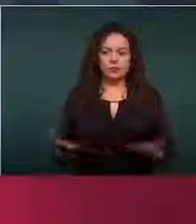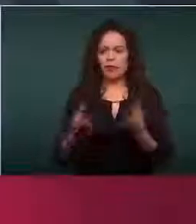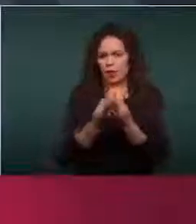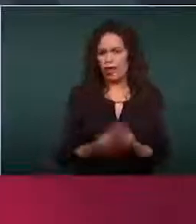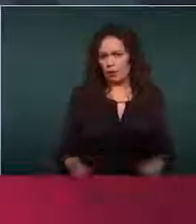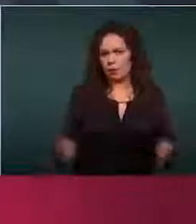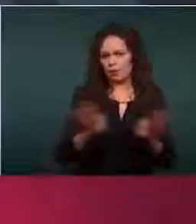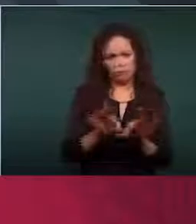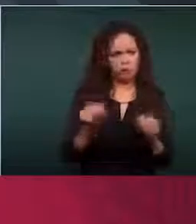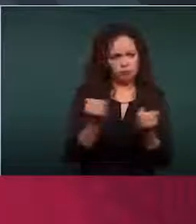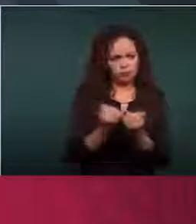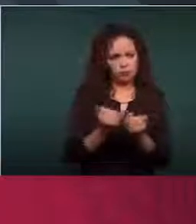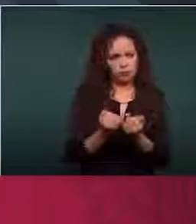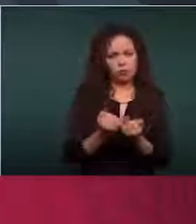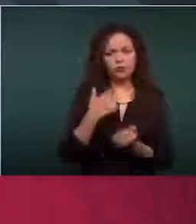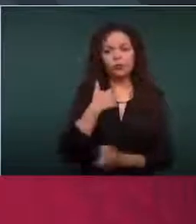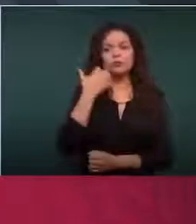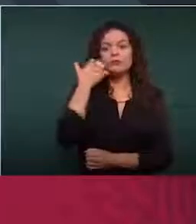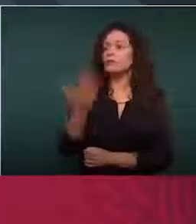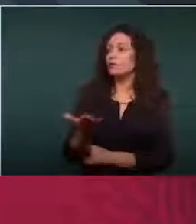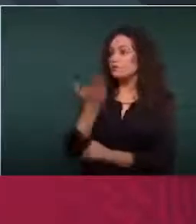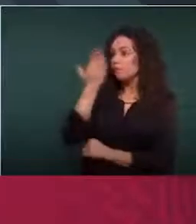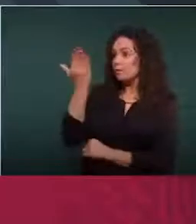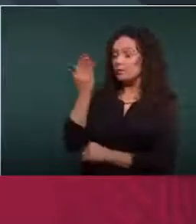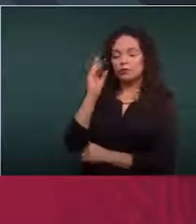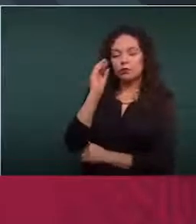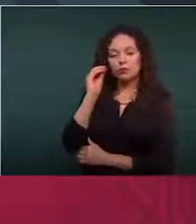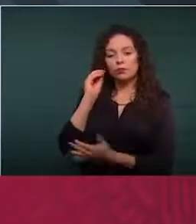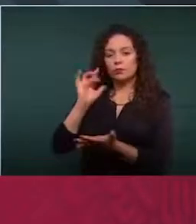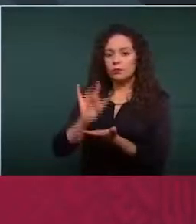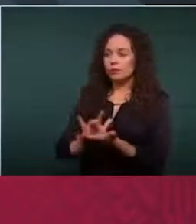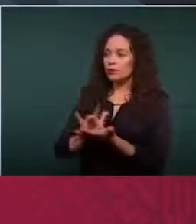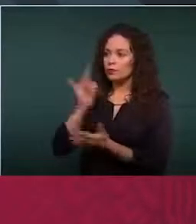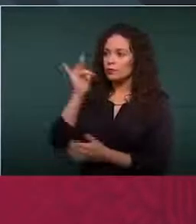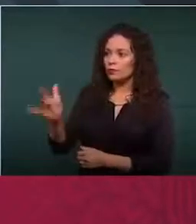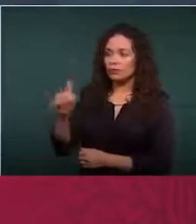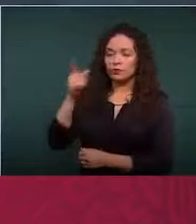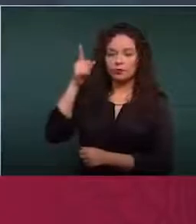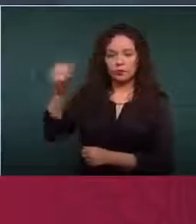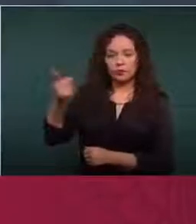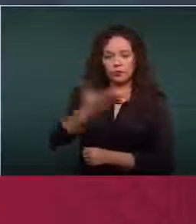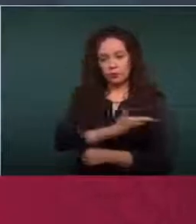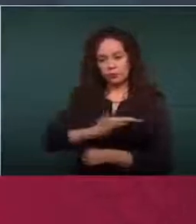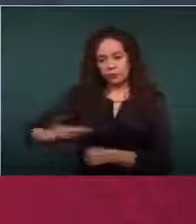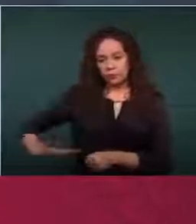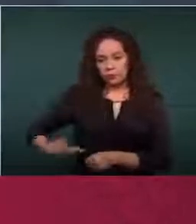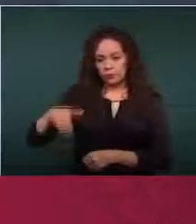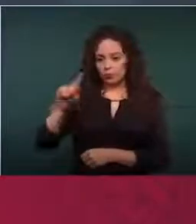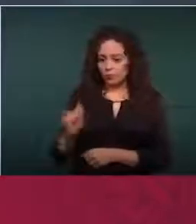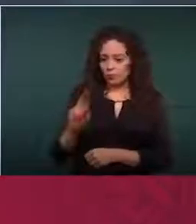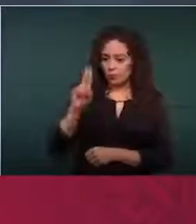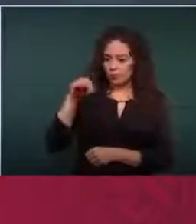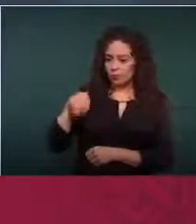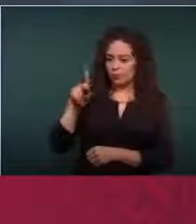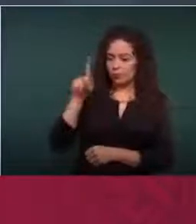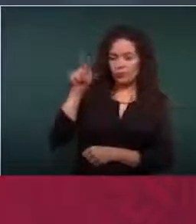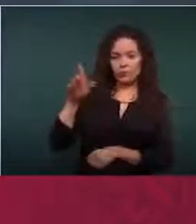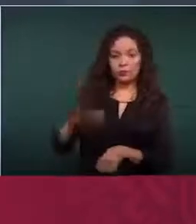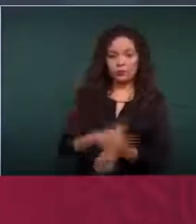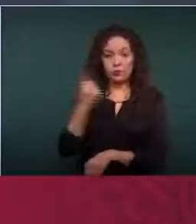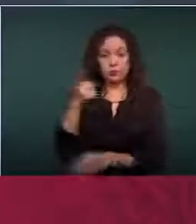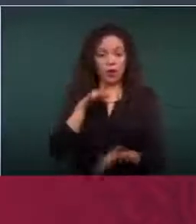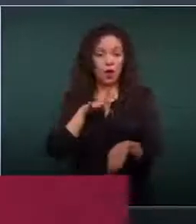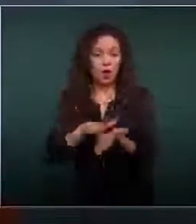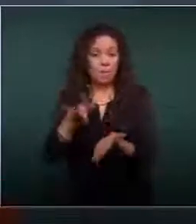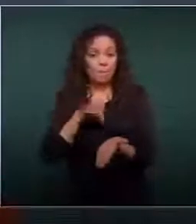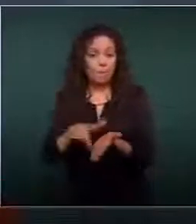Quiero ir a agradecer al gobierno de Estados Unidos, al presidente Trump en particular, por el apoyo que hemos